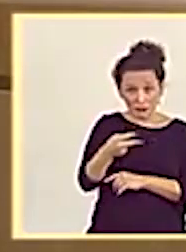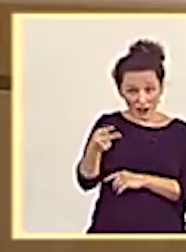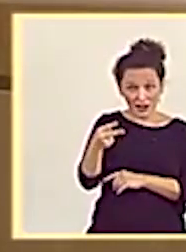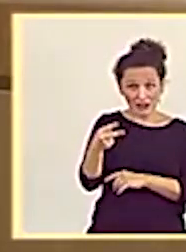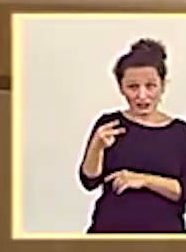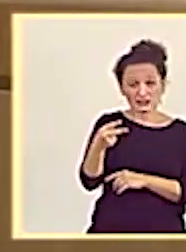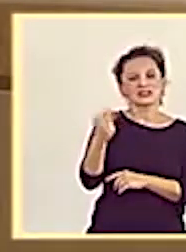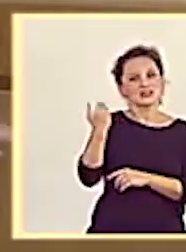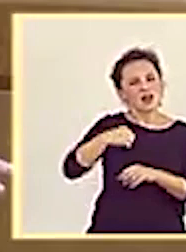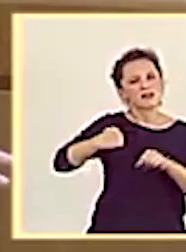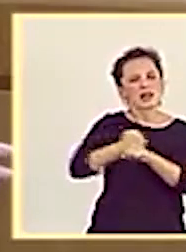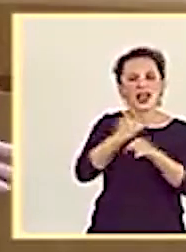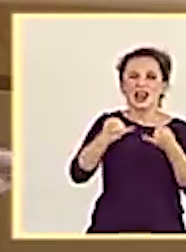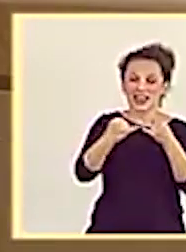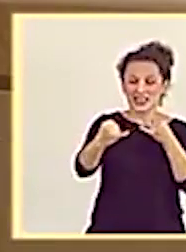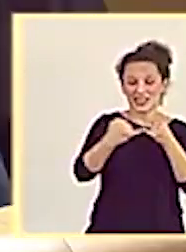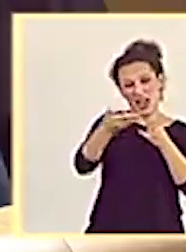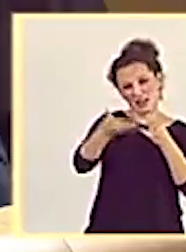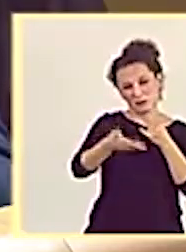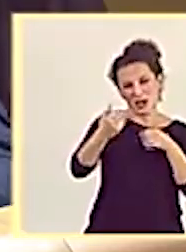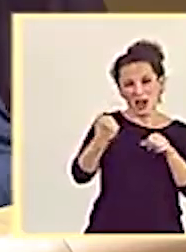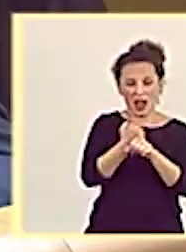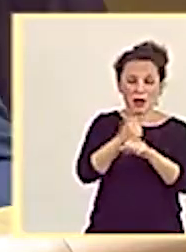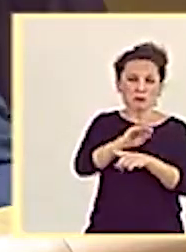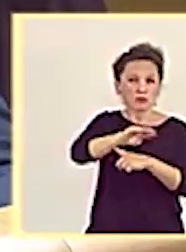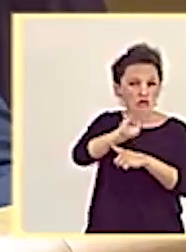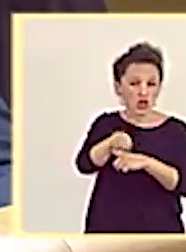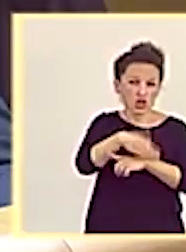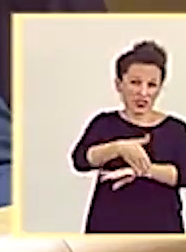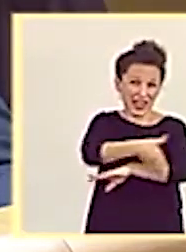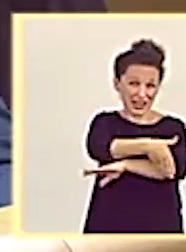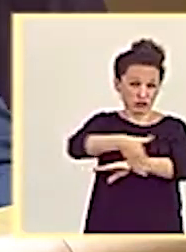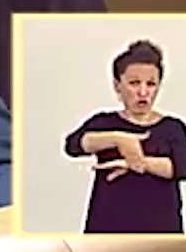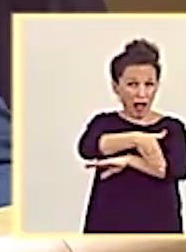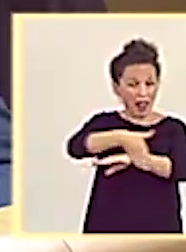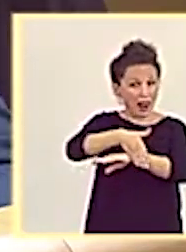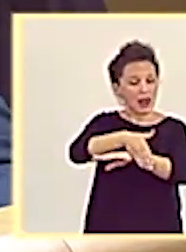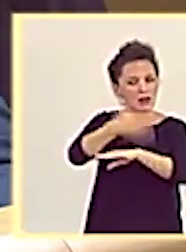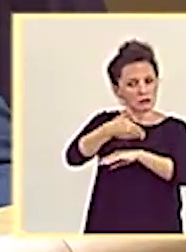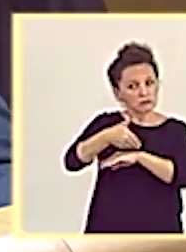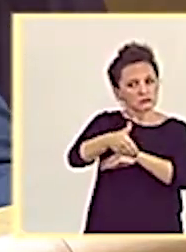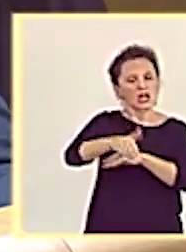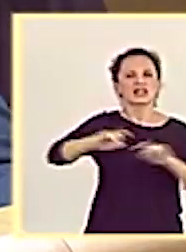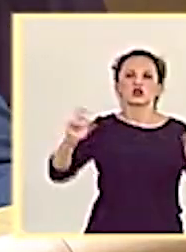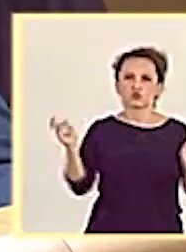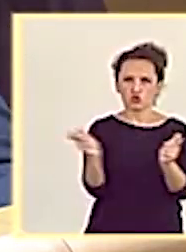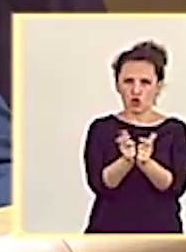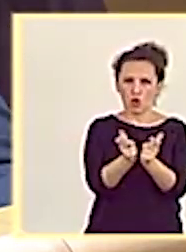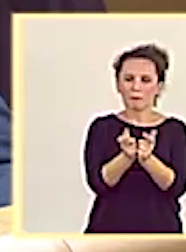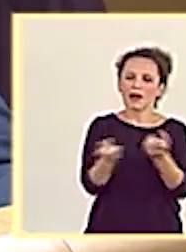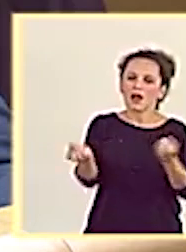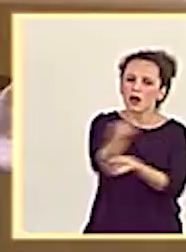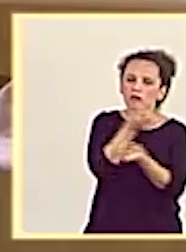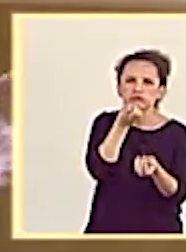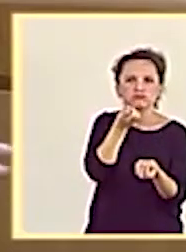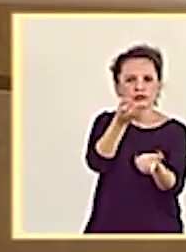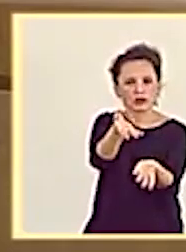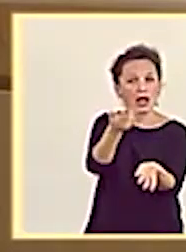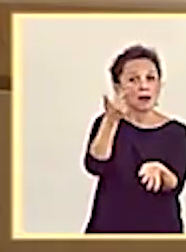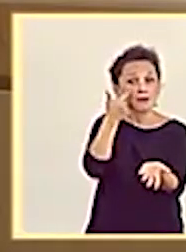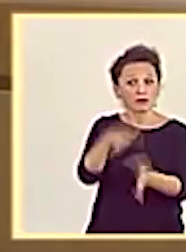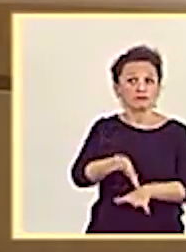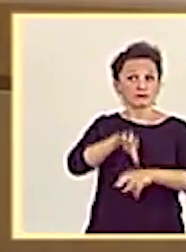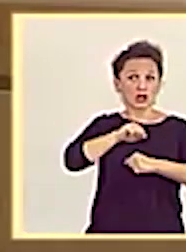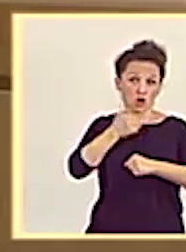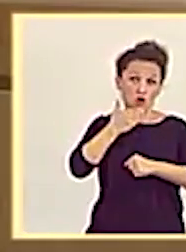principales líneas en protección del litoral, van a tener una reunión para poder conocer en el ámbito de las competencias del ministerio,